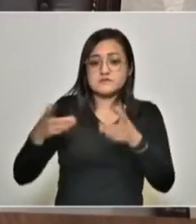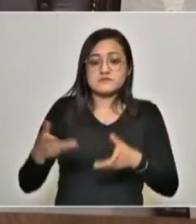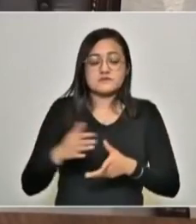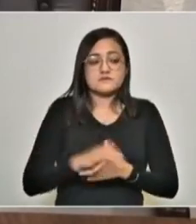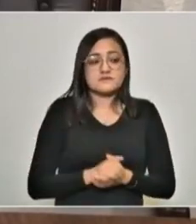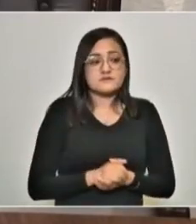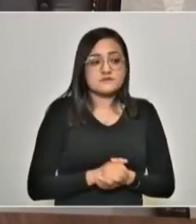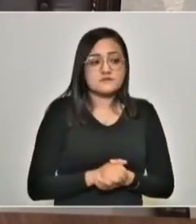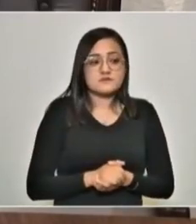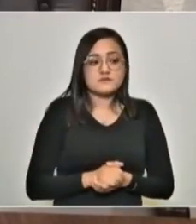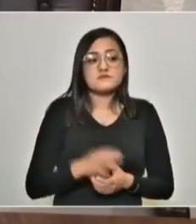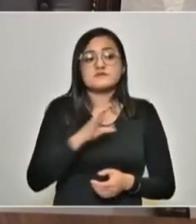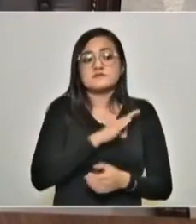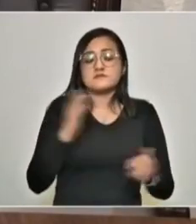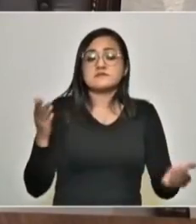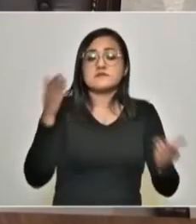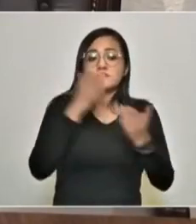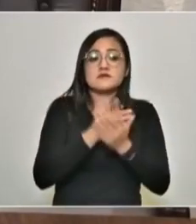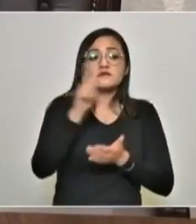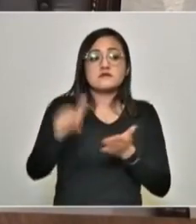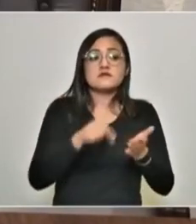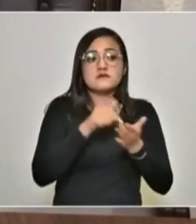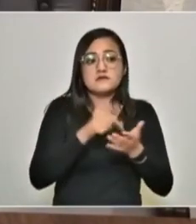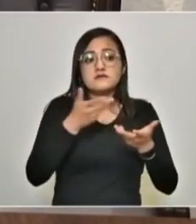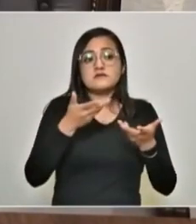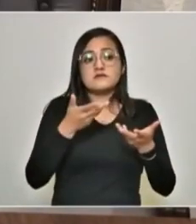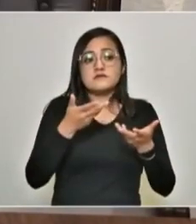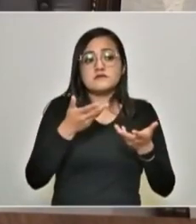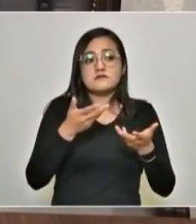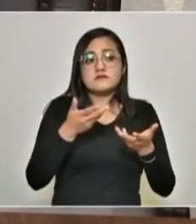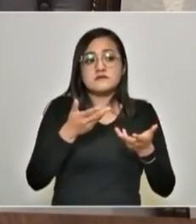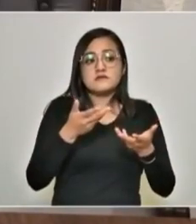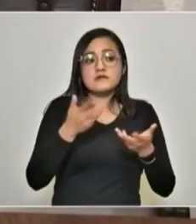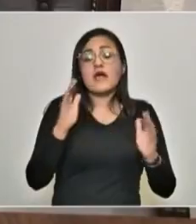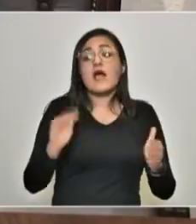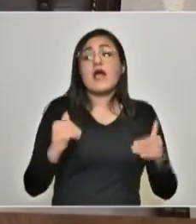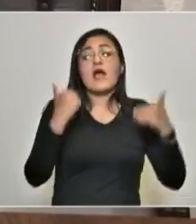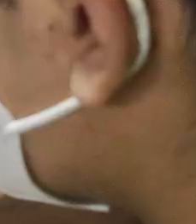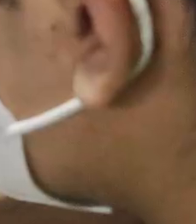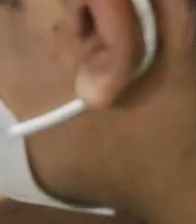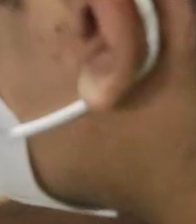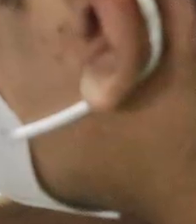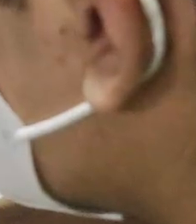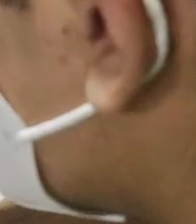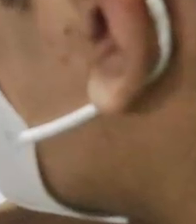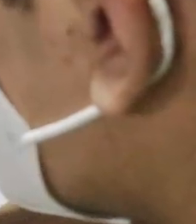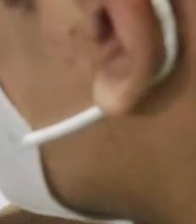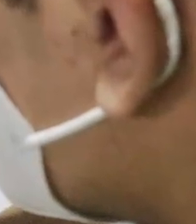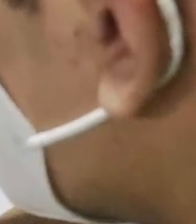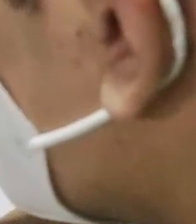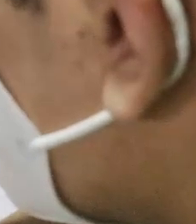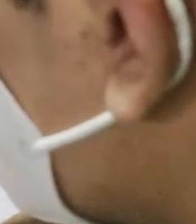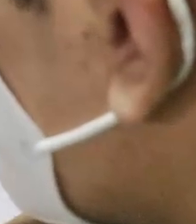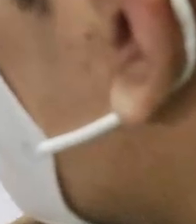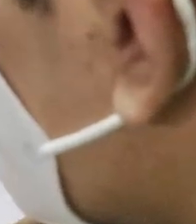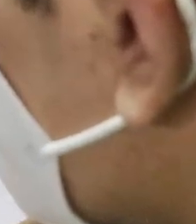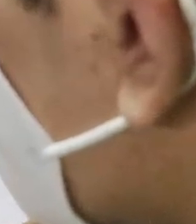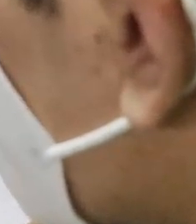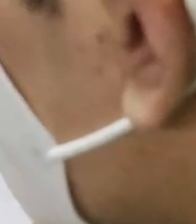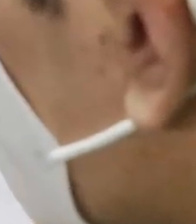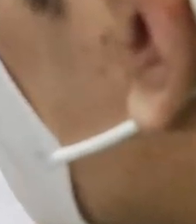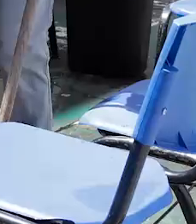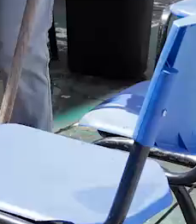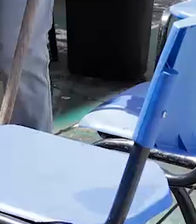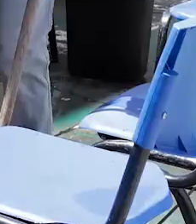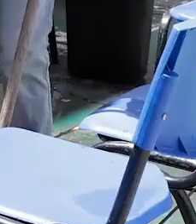consideraciones para el regreso a las escuelas públicas acordadas con la SEP federal, entre las que destaca un taller intensivo de capacitación a docentes en la presente